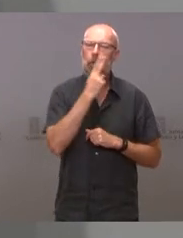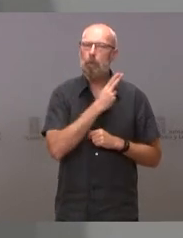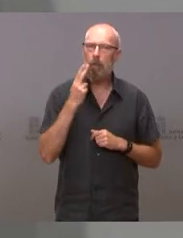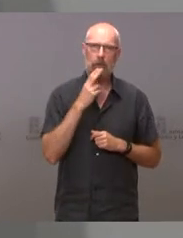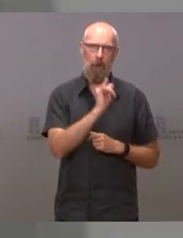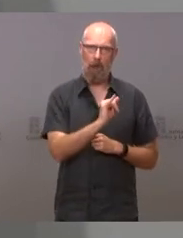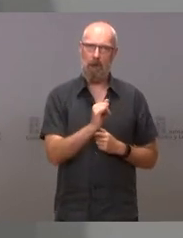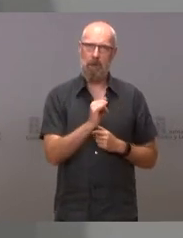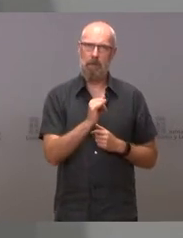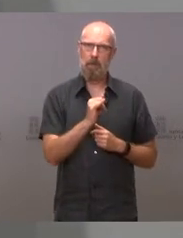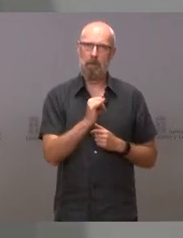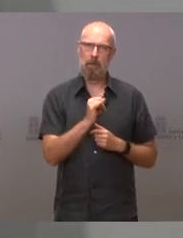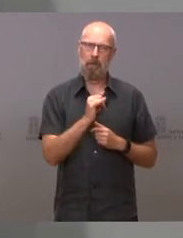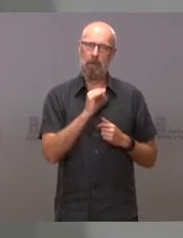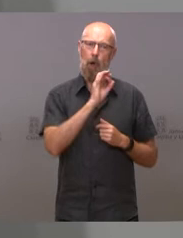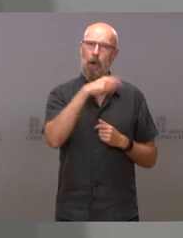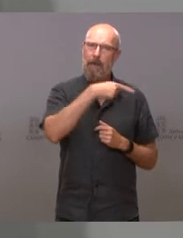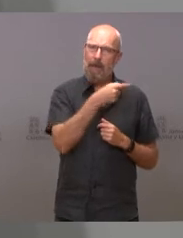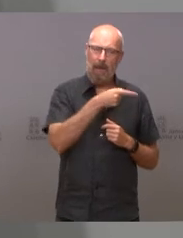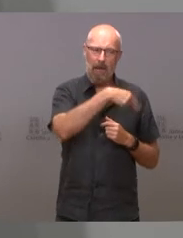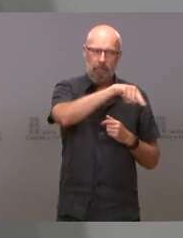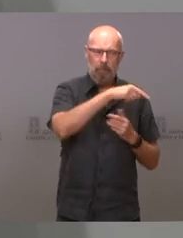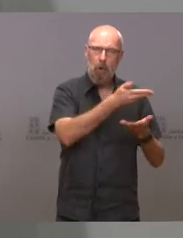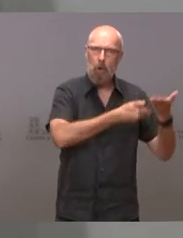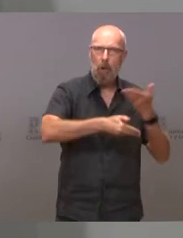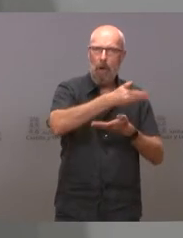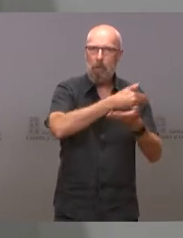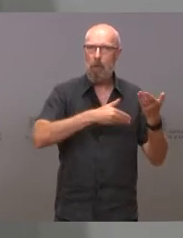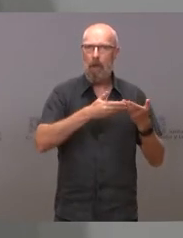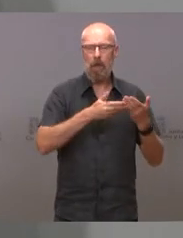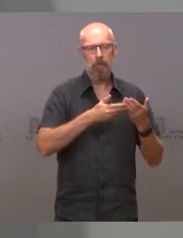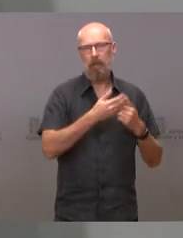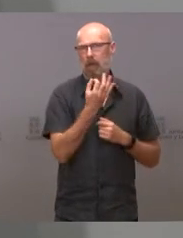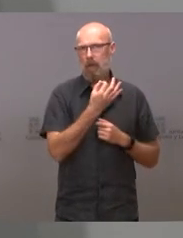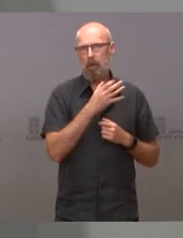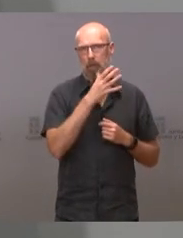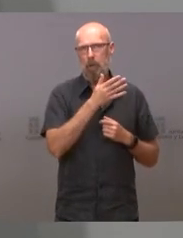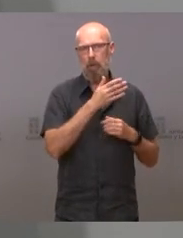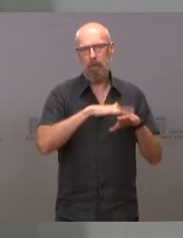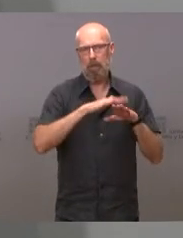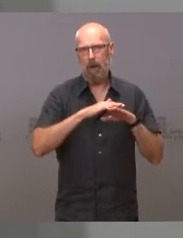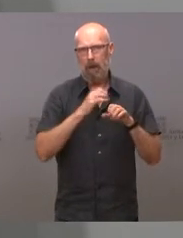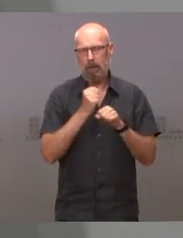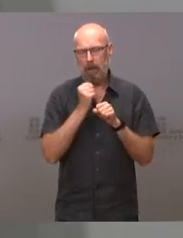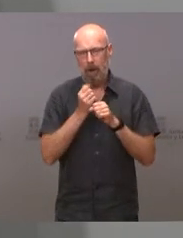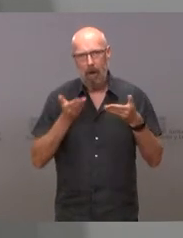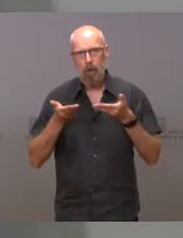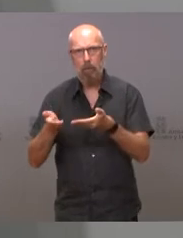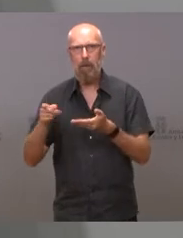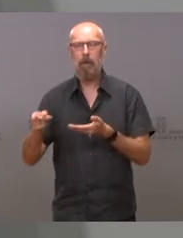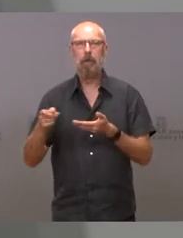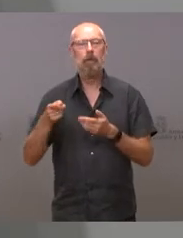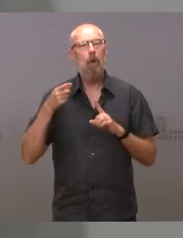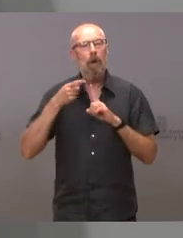y de las ONGs que colaboran de manera imprescindible con esta tarea. Nuestro objetivo es